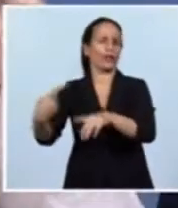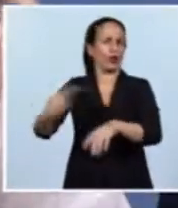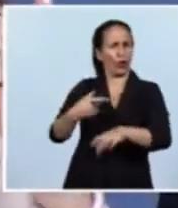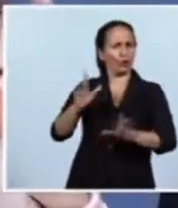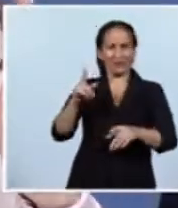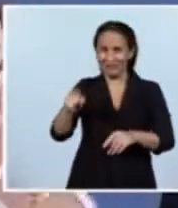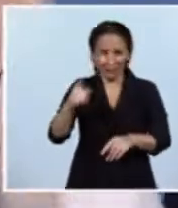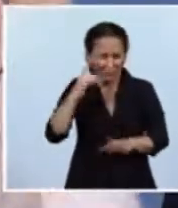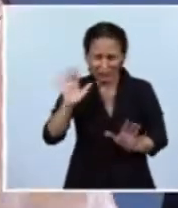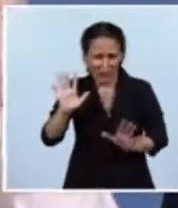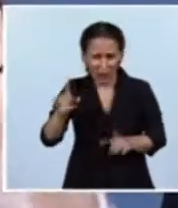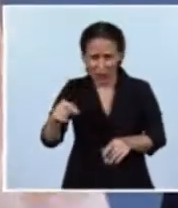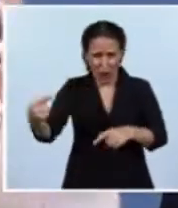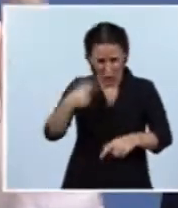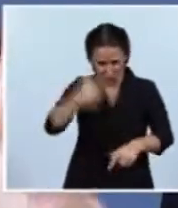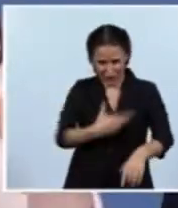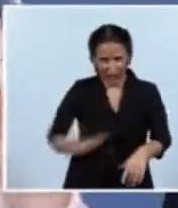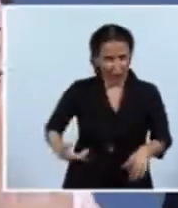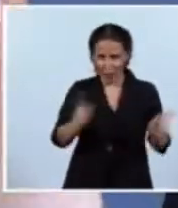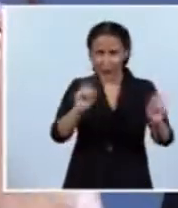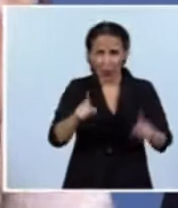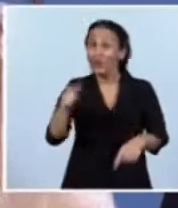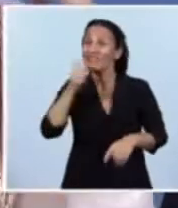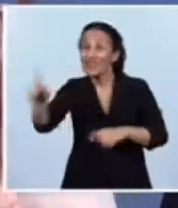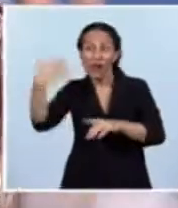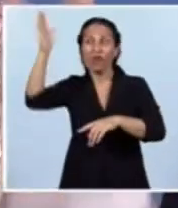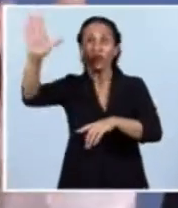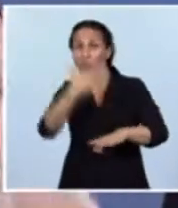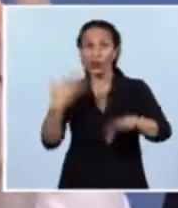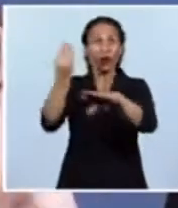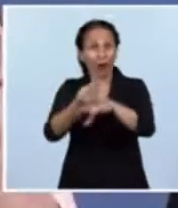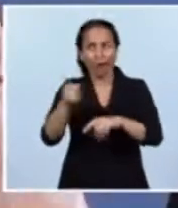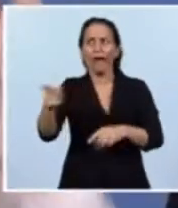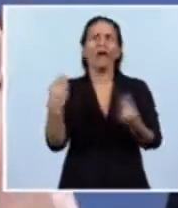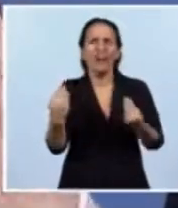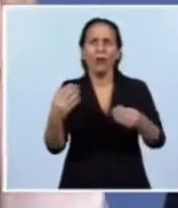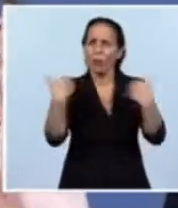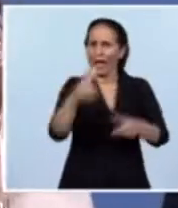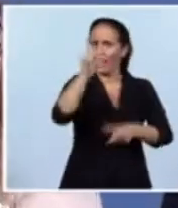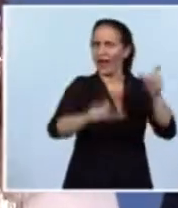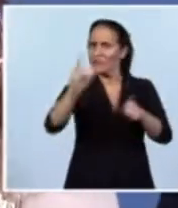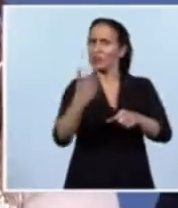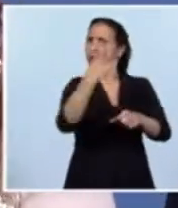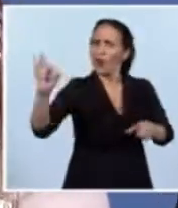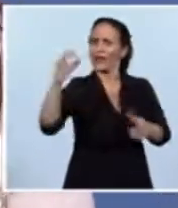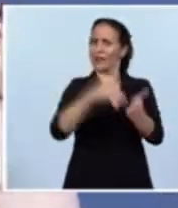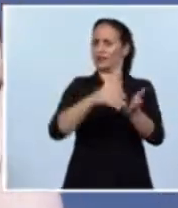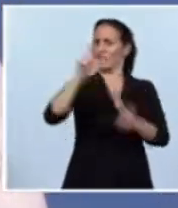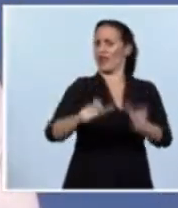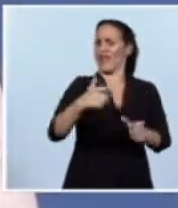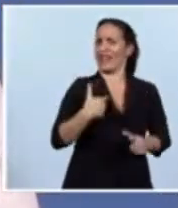algo. No, mi querido, si te toca gobernar este país vas a tener que gobernarlo con los 40 millones de argentinos adentro y están